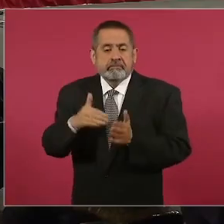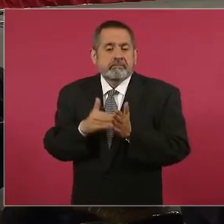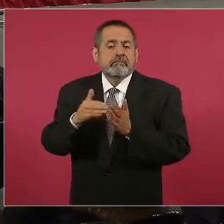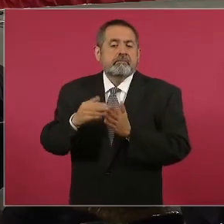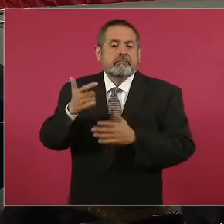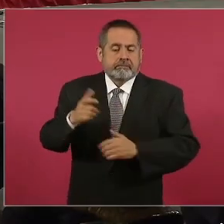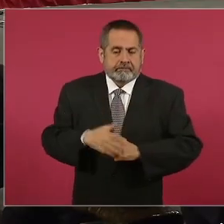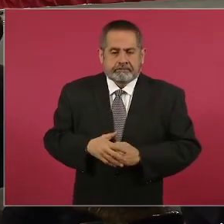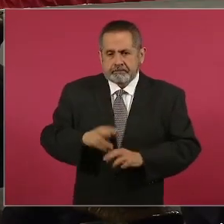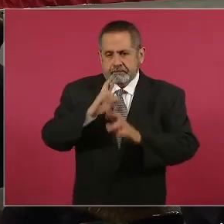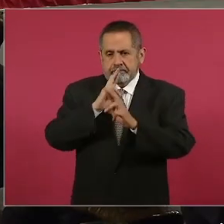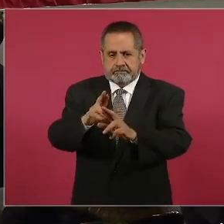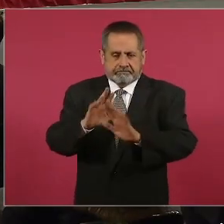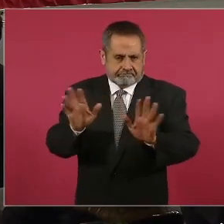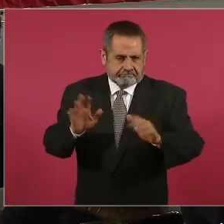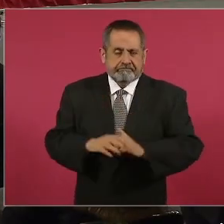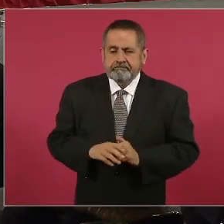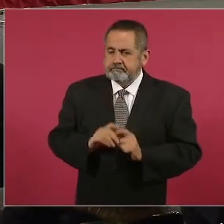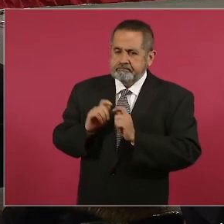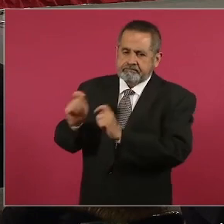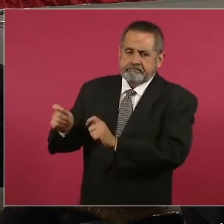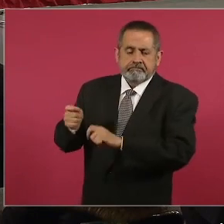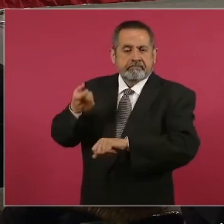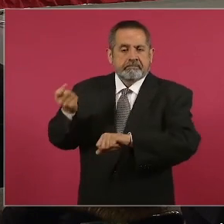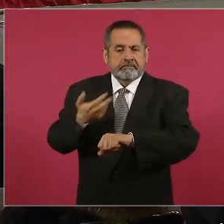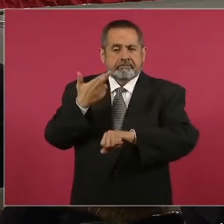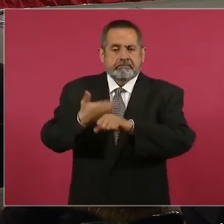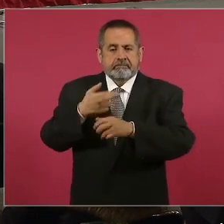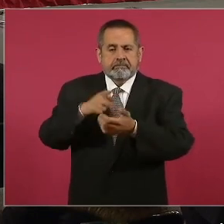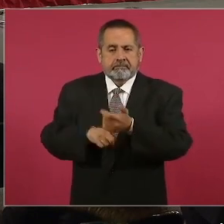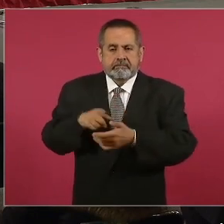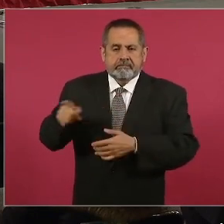el reporte y ahora le doy la palabra al secretario.